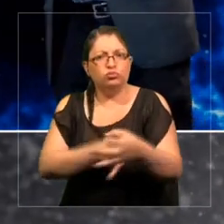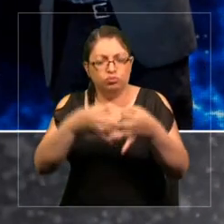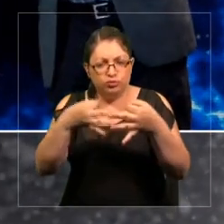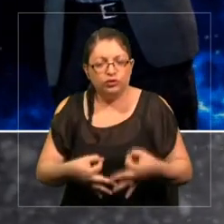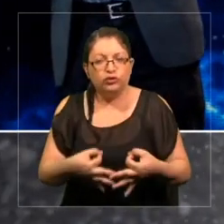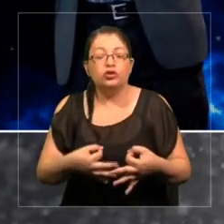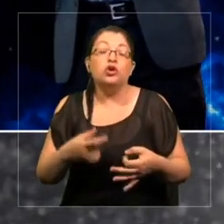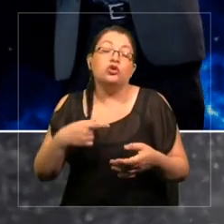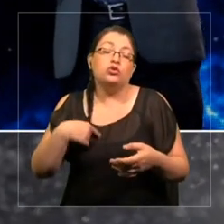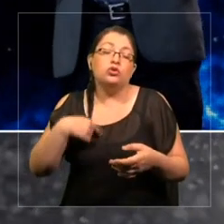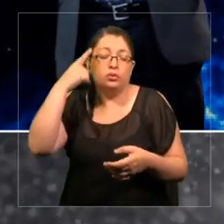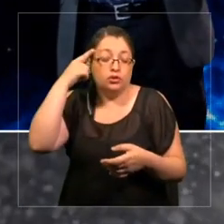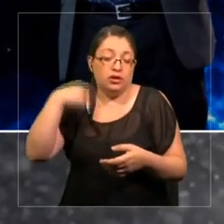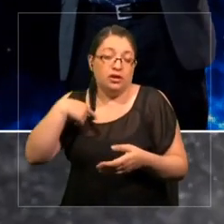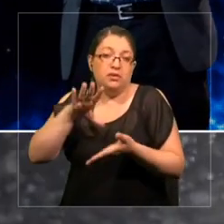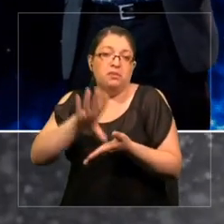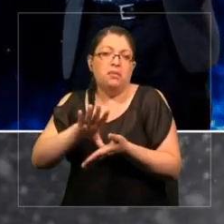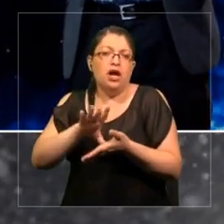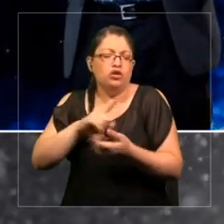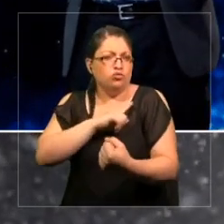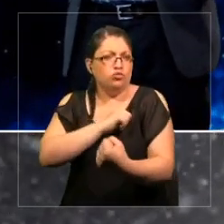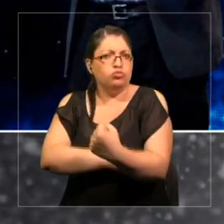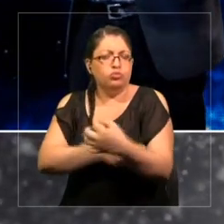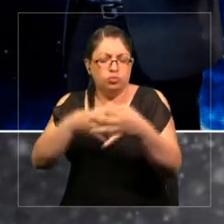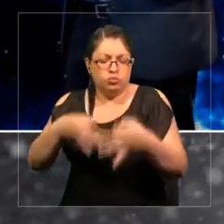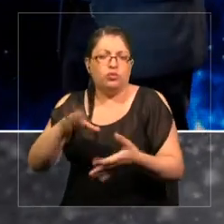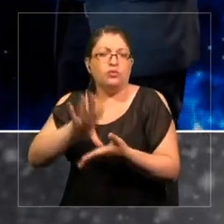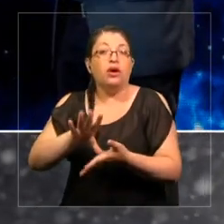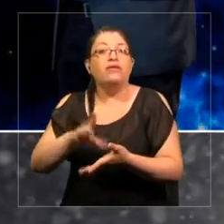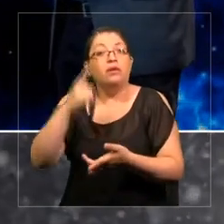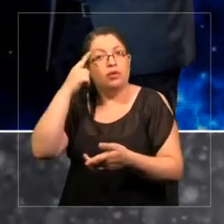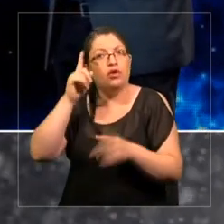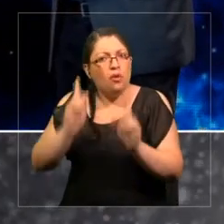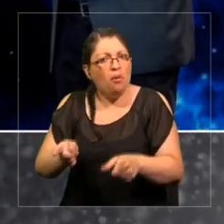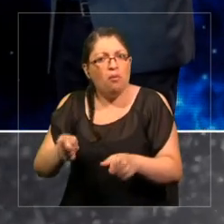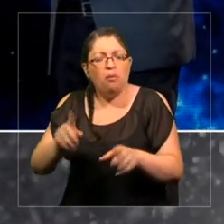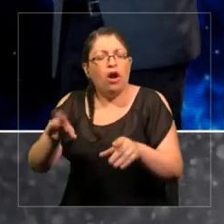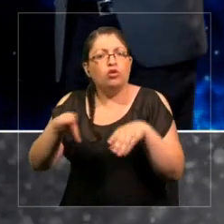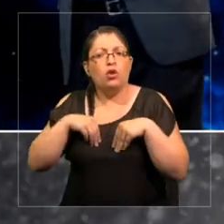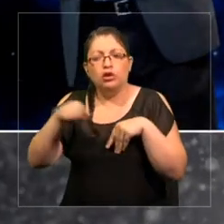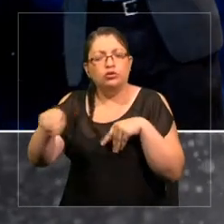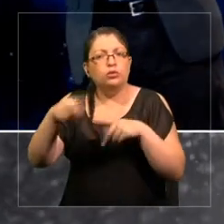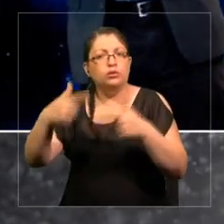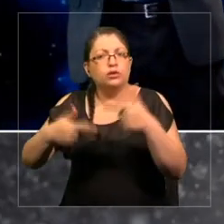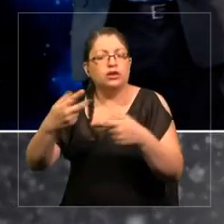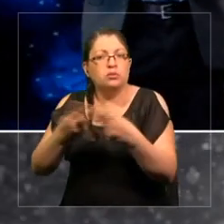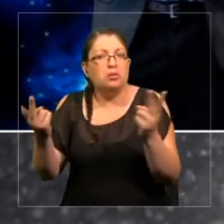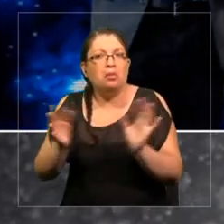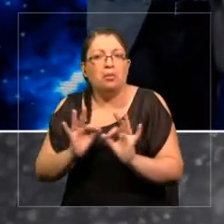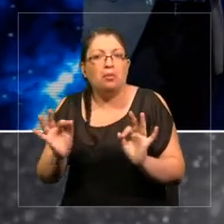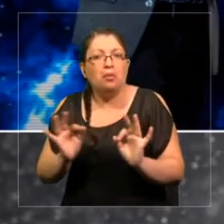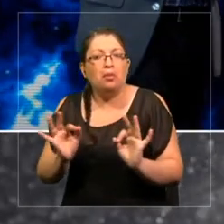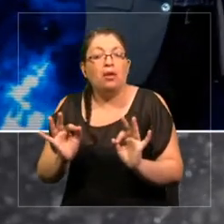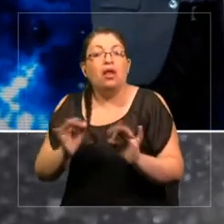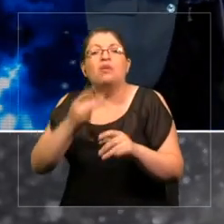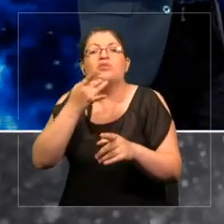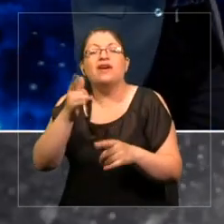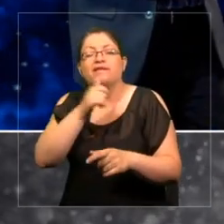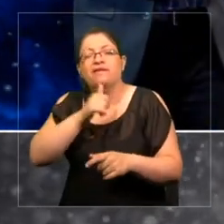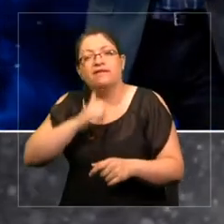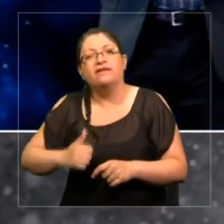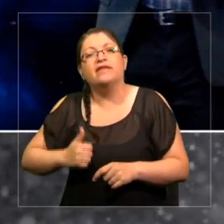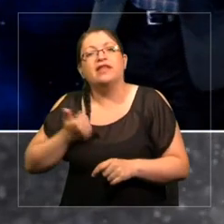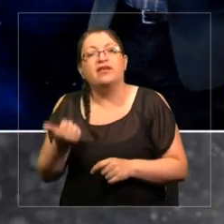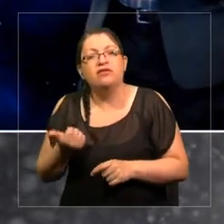país como un país robusto. Aún así, no implementamos estas políticas debido a la falta de voluntad